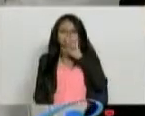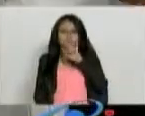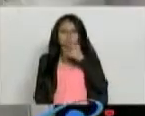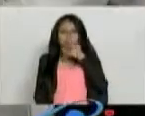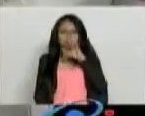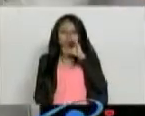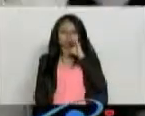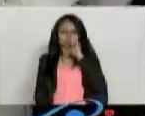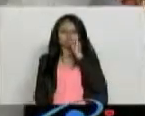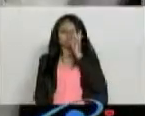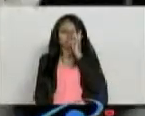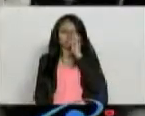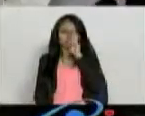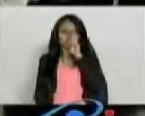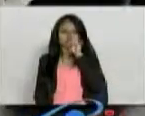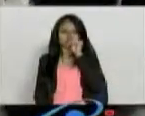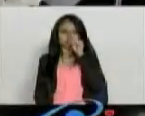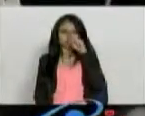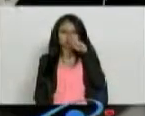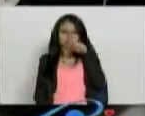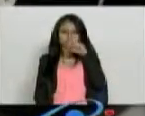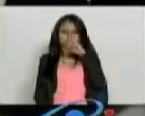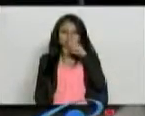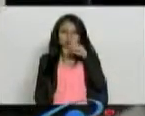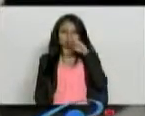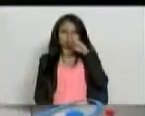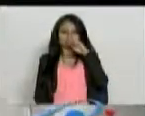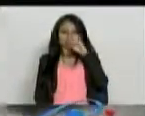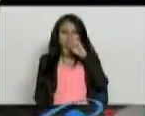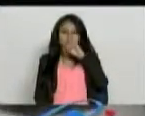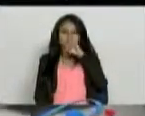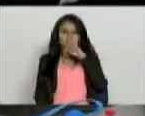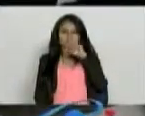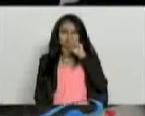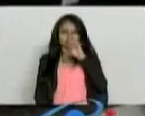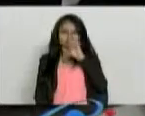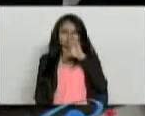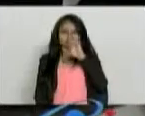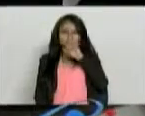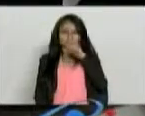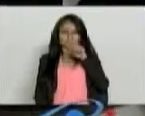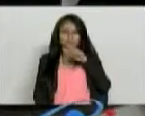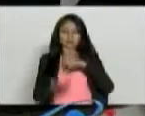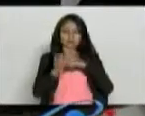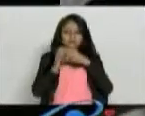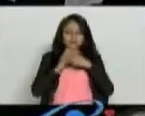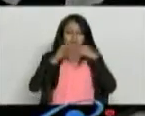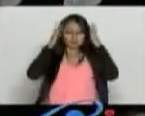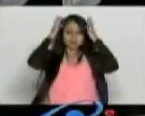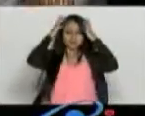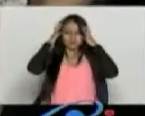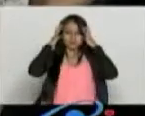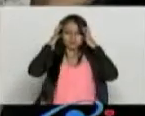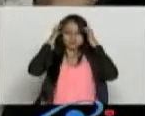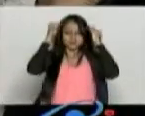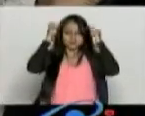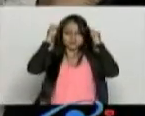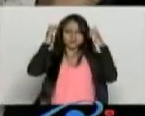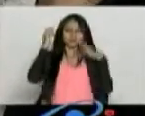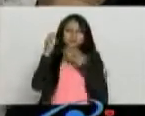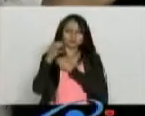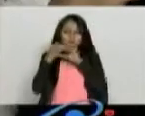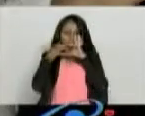deficiencia en esas agüitas. Que son las que hacen como esos cortos circuitos en el cerebro. Que nos permiten